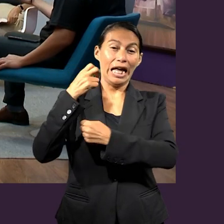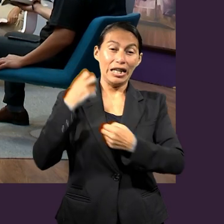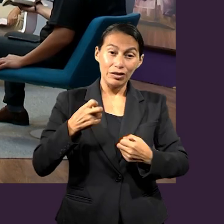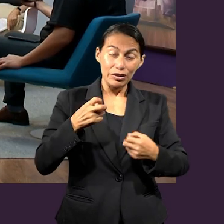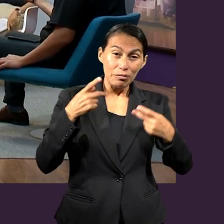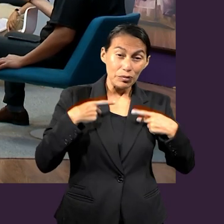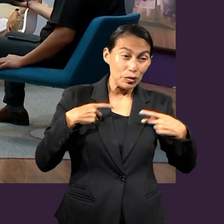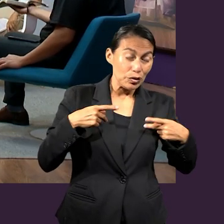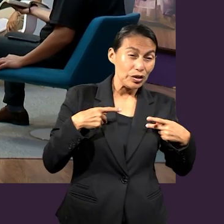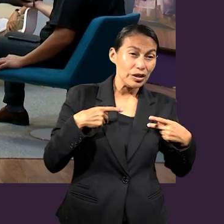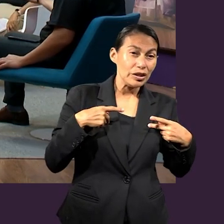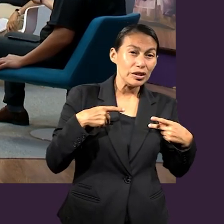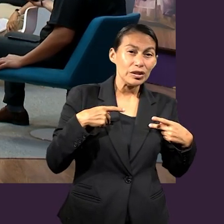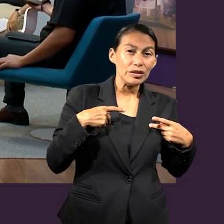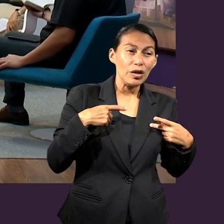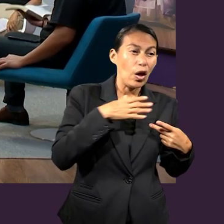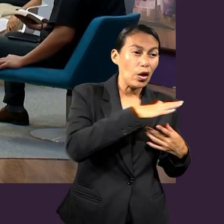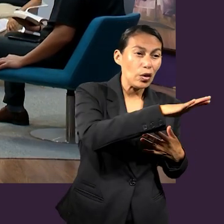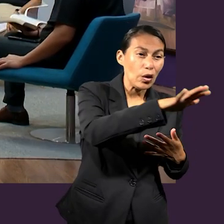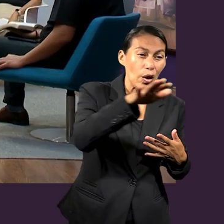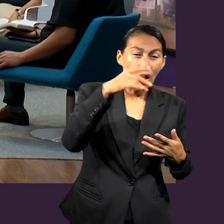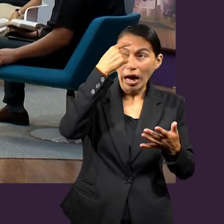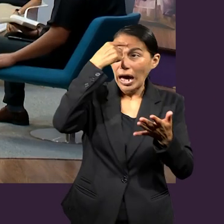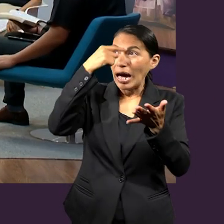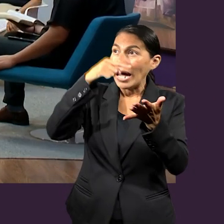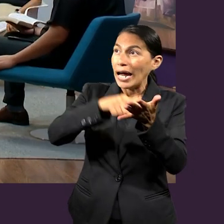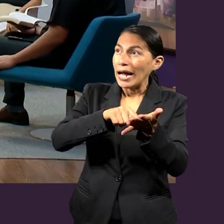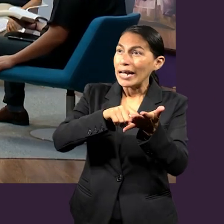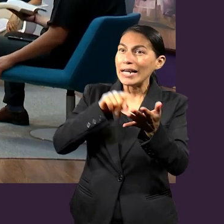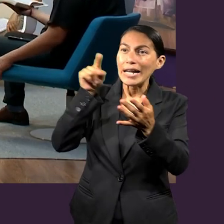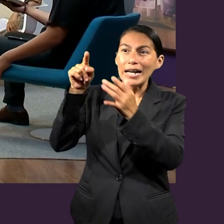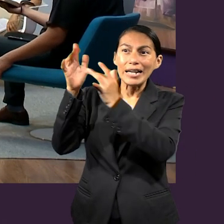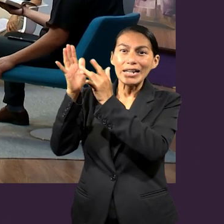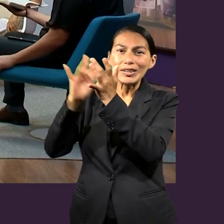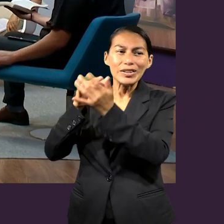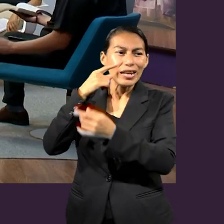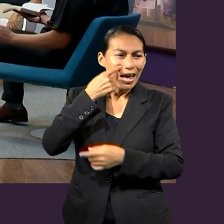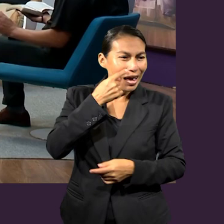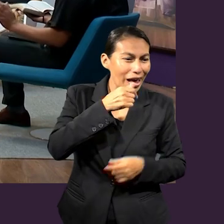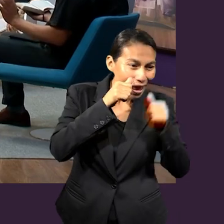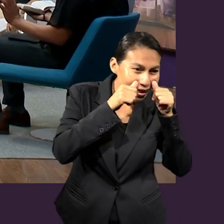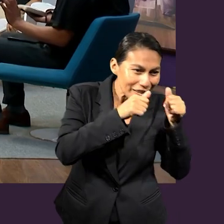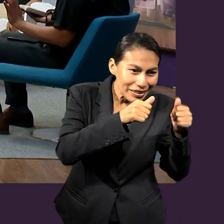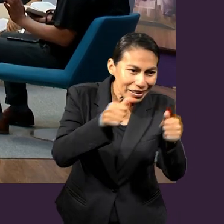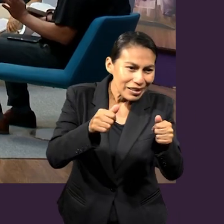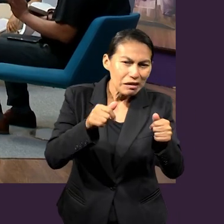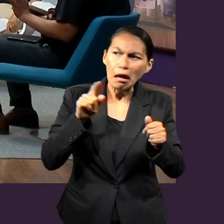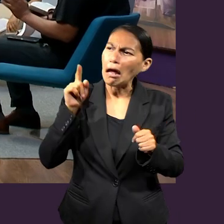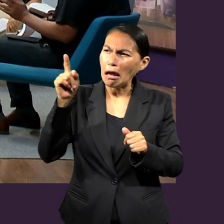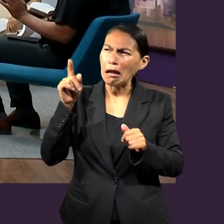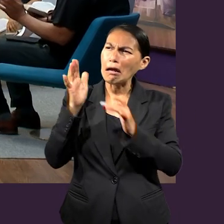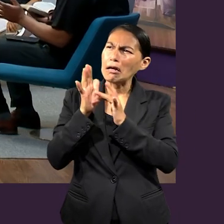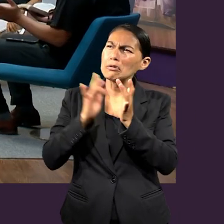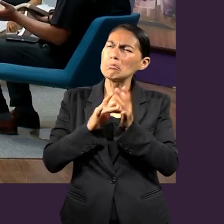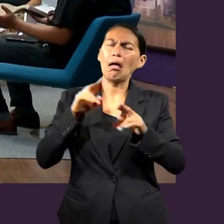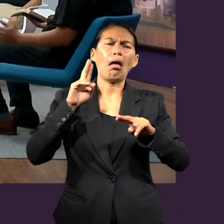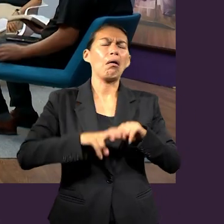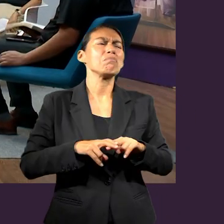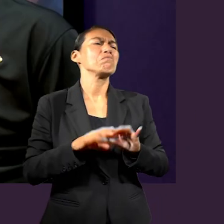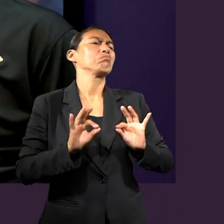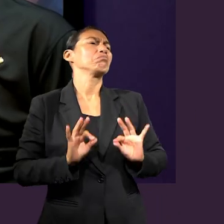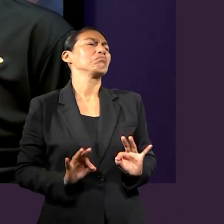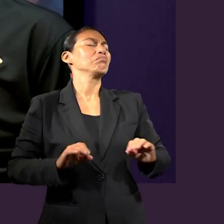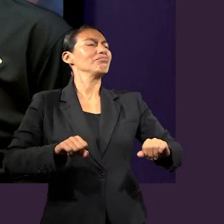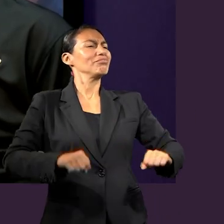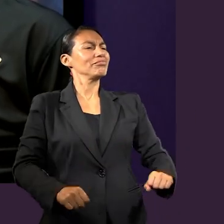tenemos un Dios poderoso que nos, como bien lo dijiste tú, Mari, tenemos un Dios poderoso que nos escucha, que no nada más está en un papel. Bueno, ya estoy sentado,